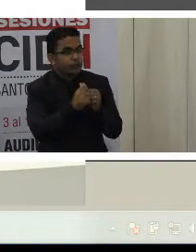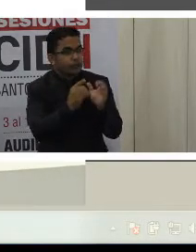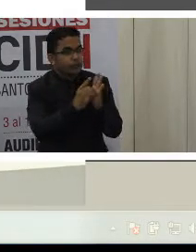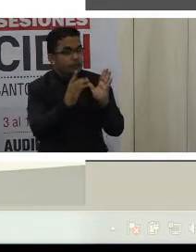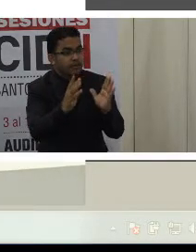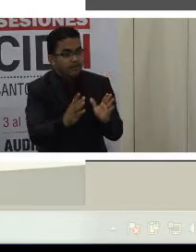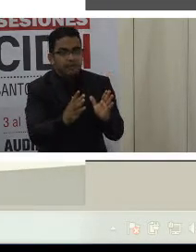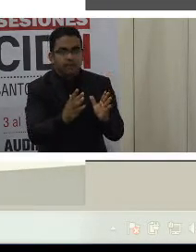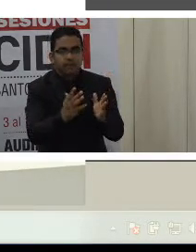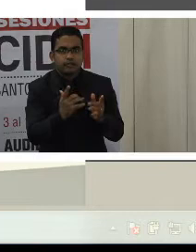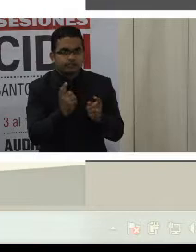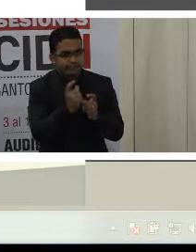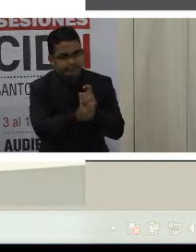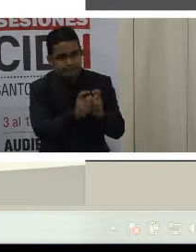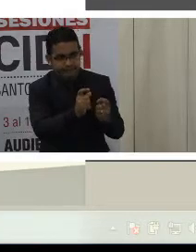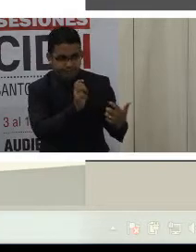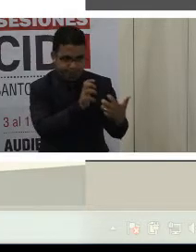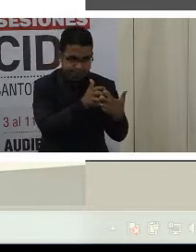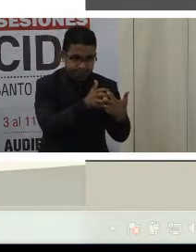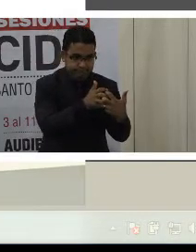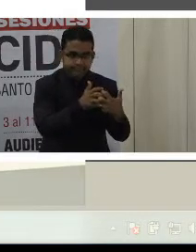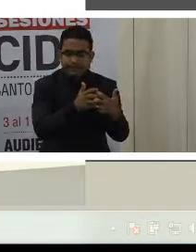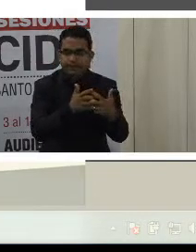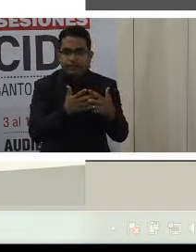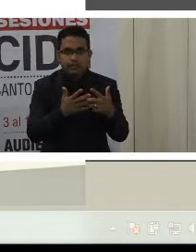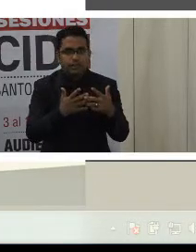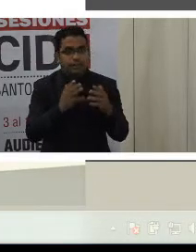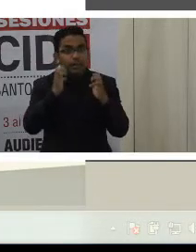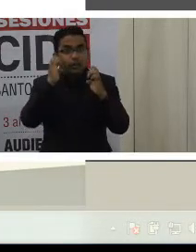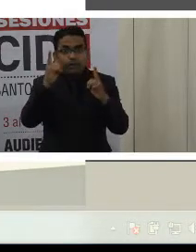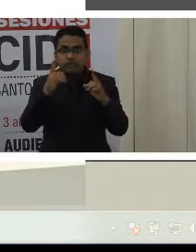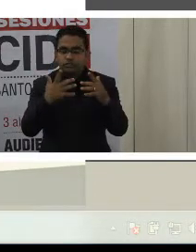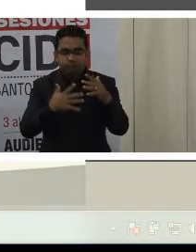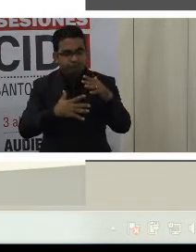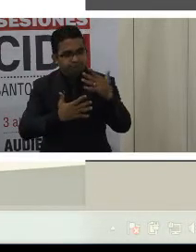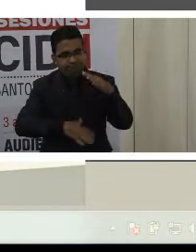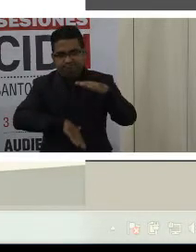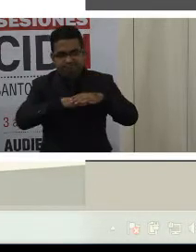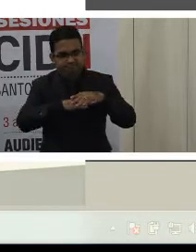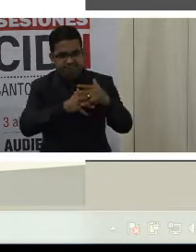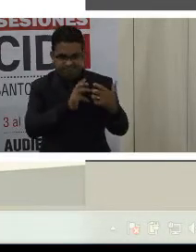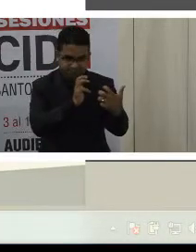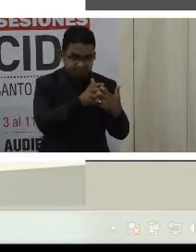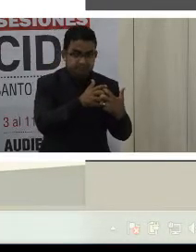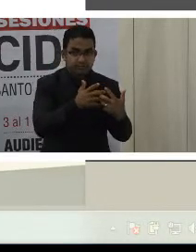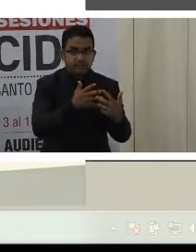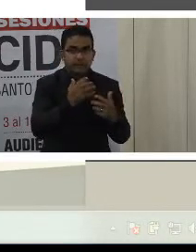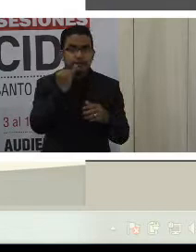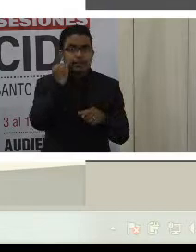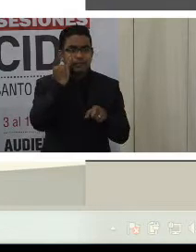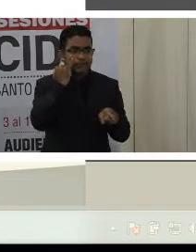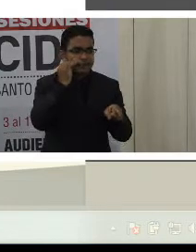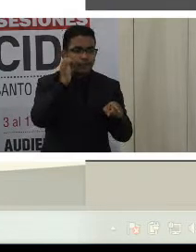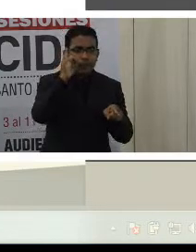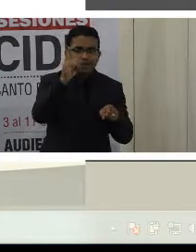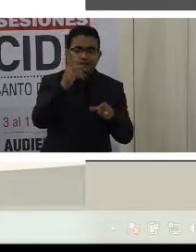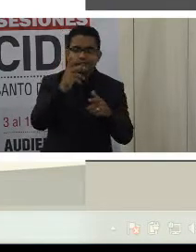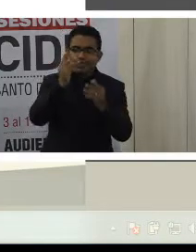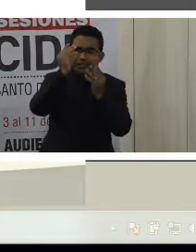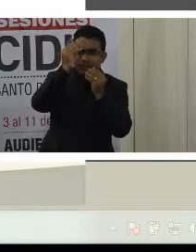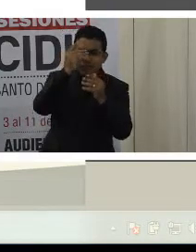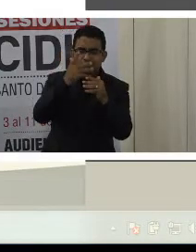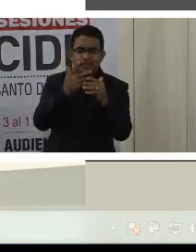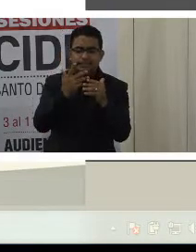discapacidad en todos los niveles del sistema educativo, así como para disminuir la brecha en materia de acceso a la información